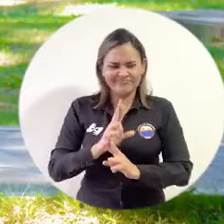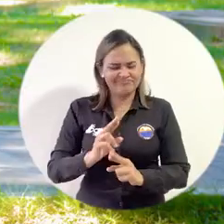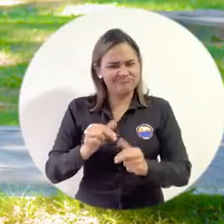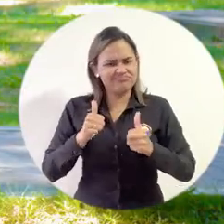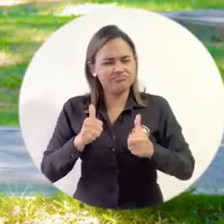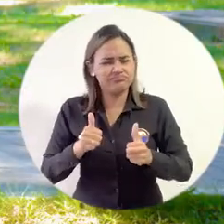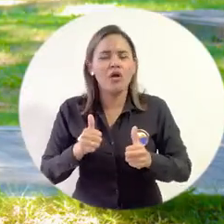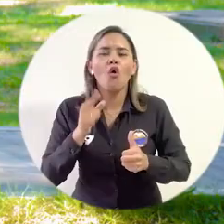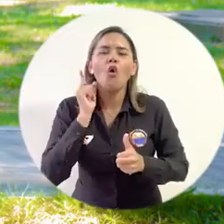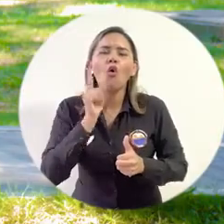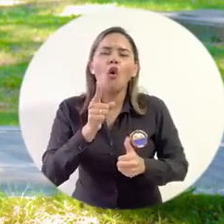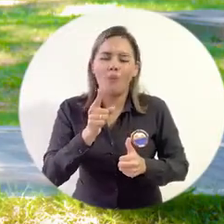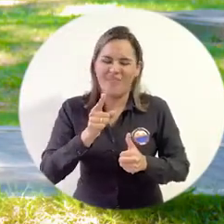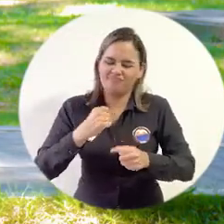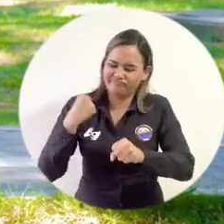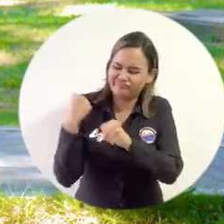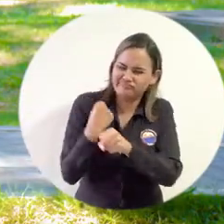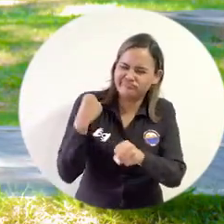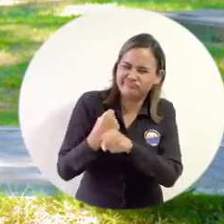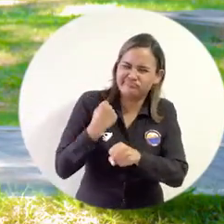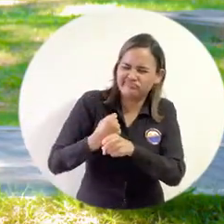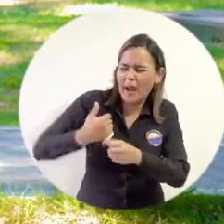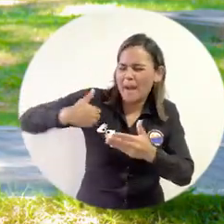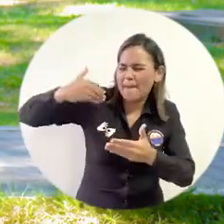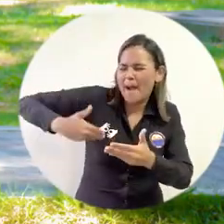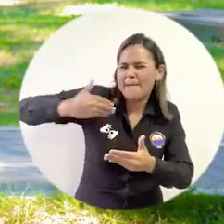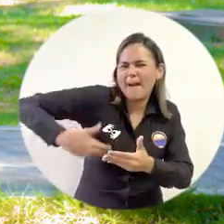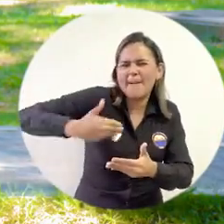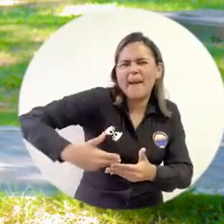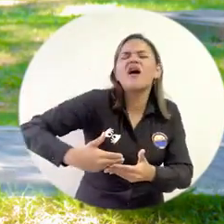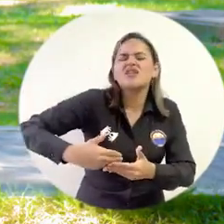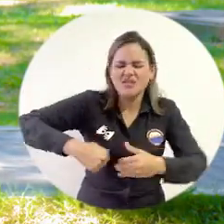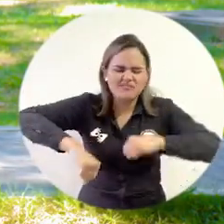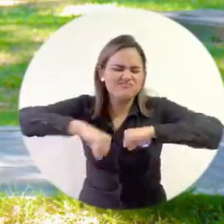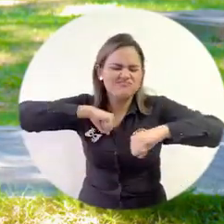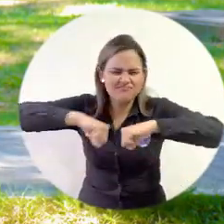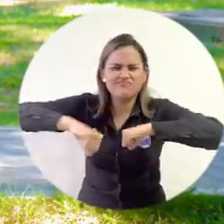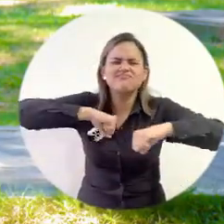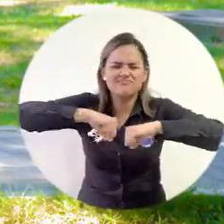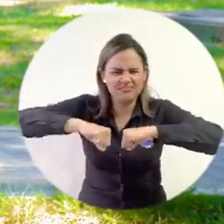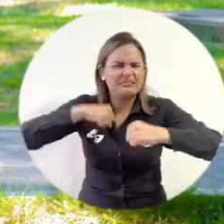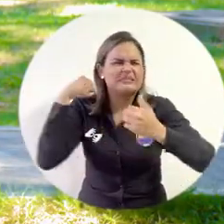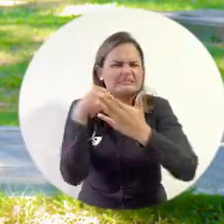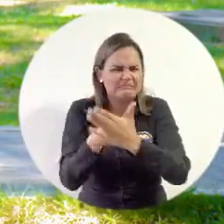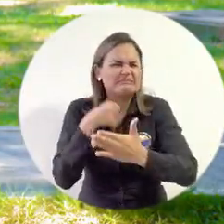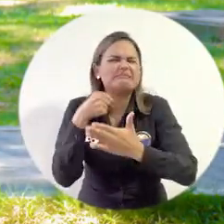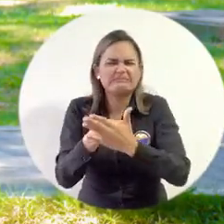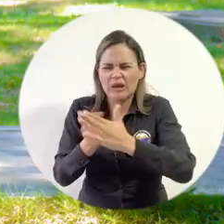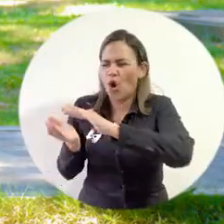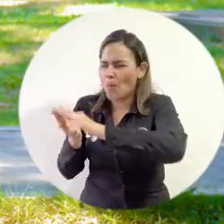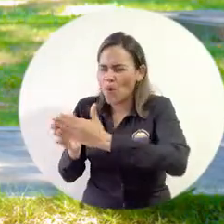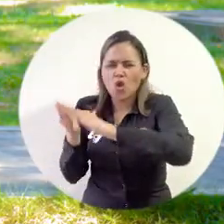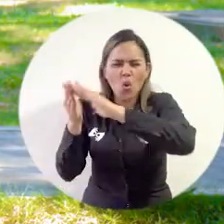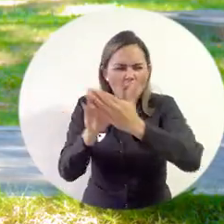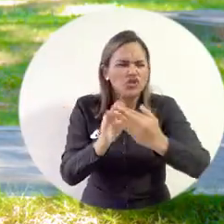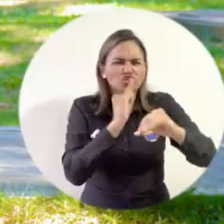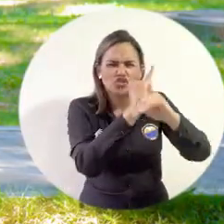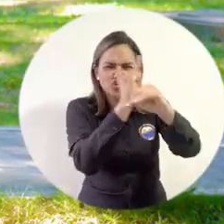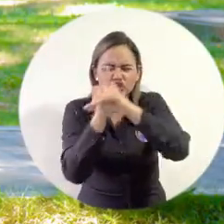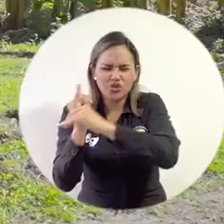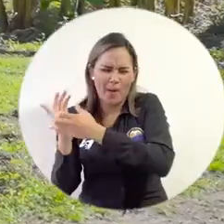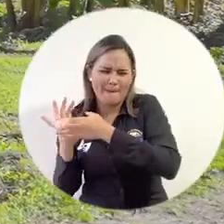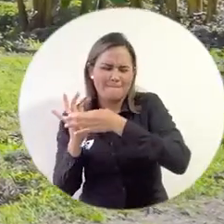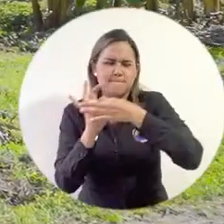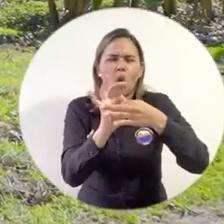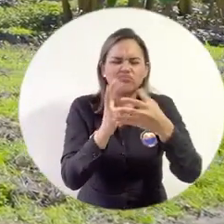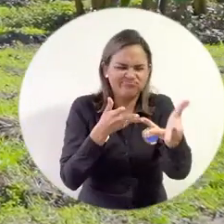trabajo de liderazgo que es desde los territorios, desde las comunidades, en la articulación con las instituciones. Eso es lo que se